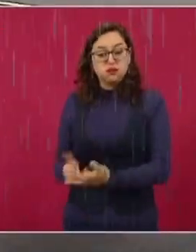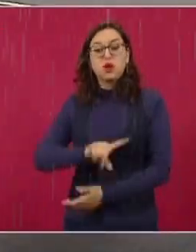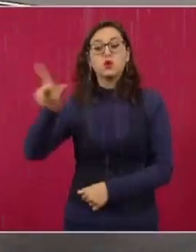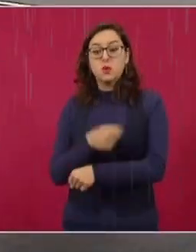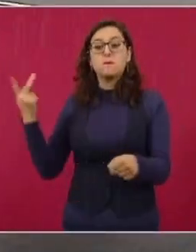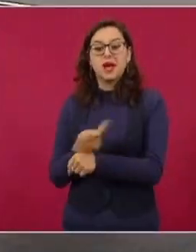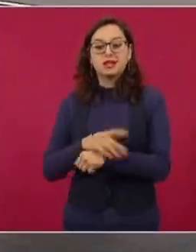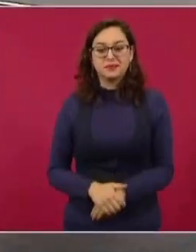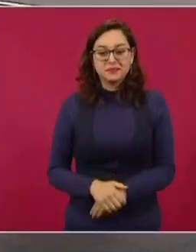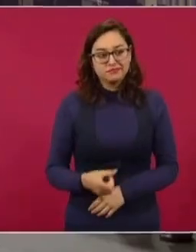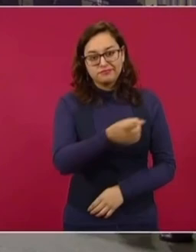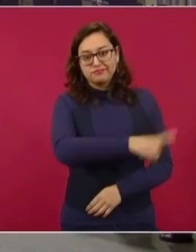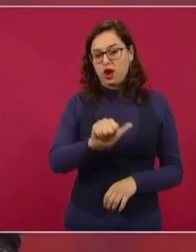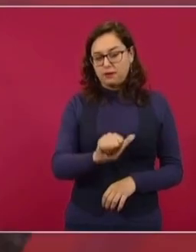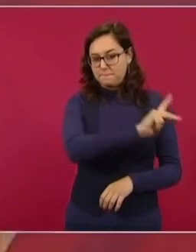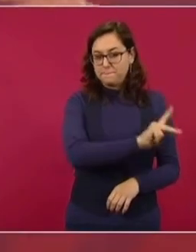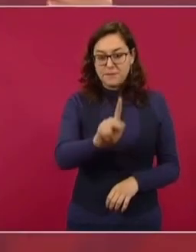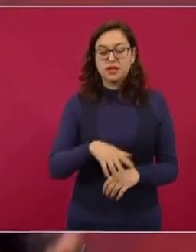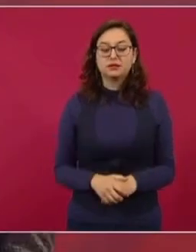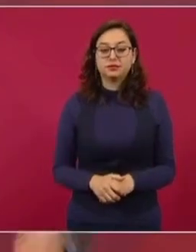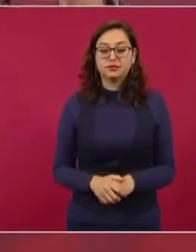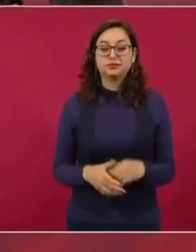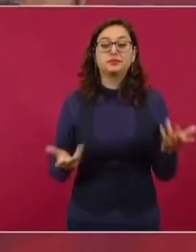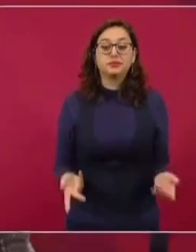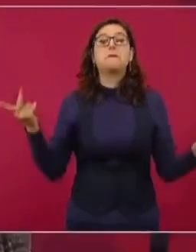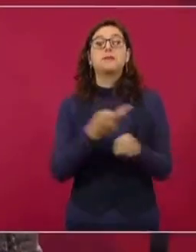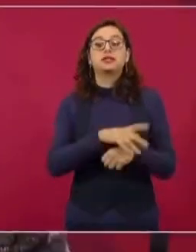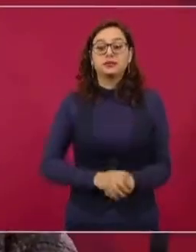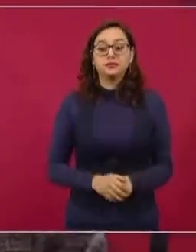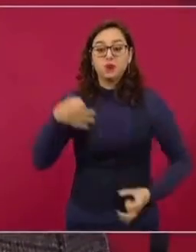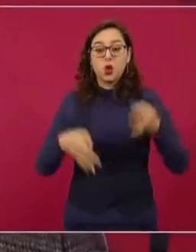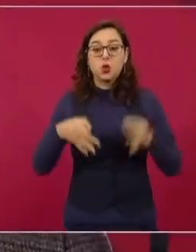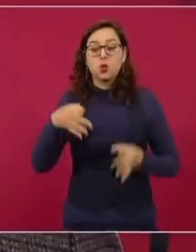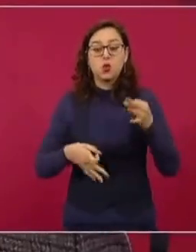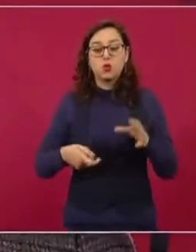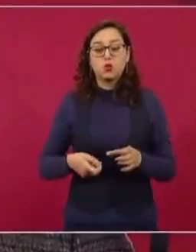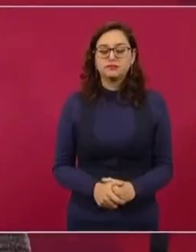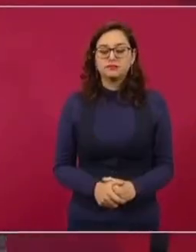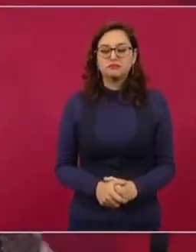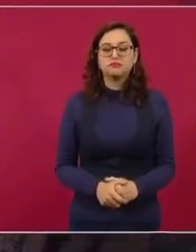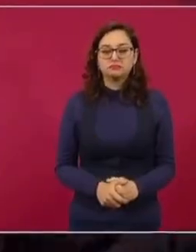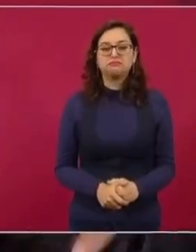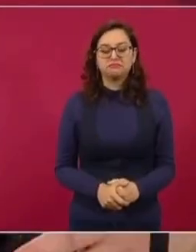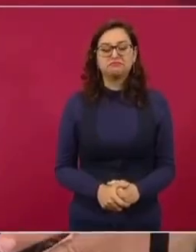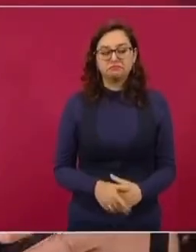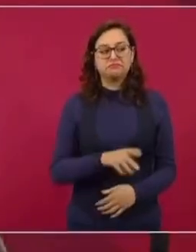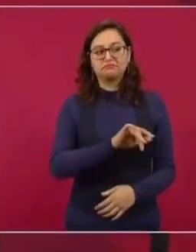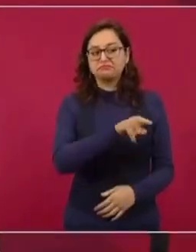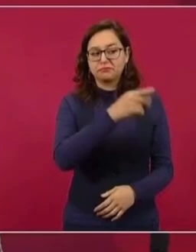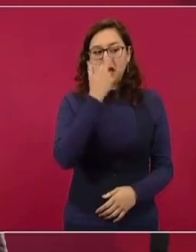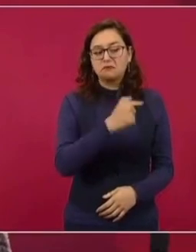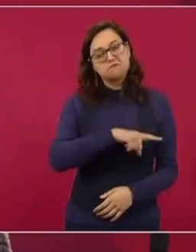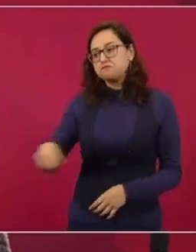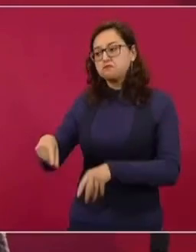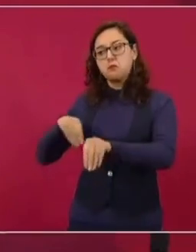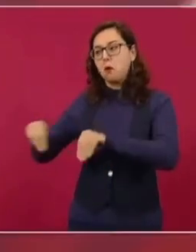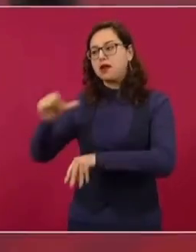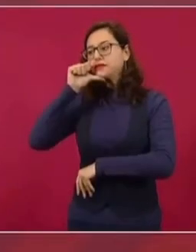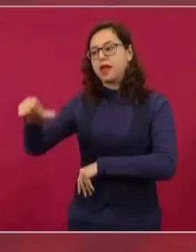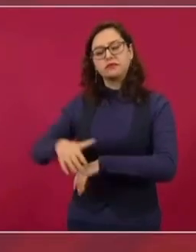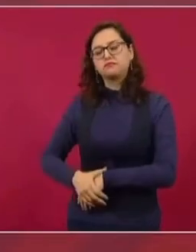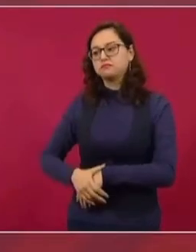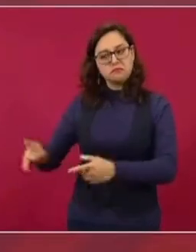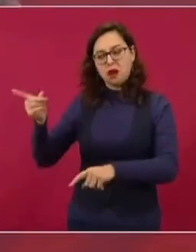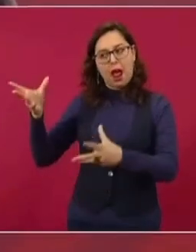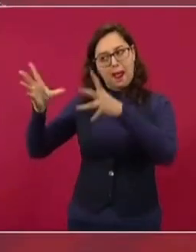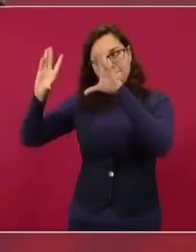cae un amparo y el juez se para y se vuelven a llenar los vasos con el